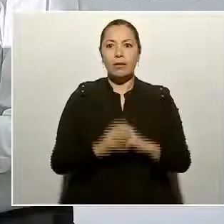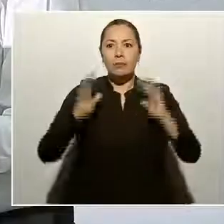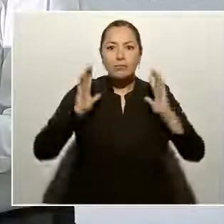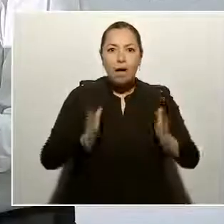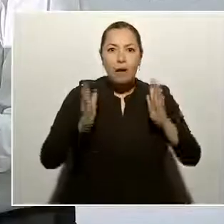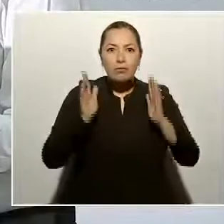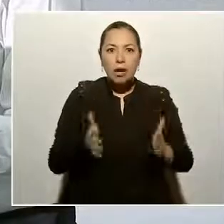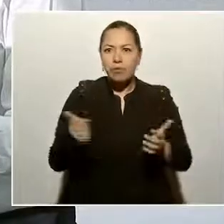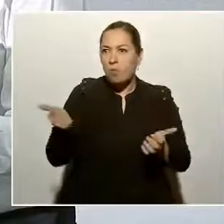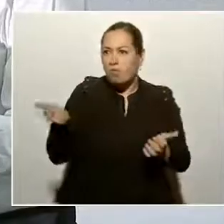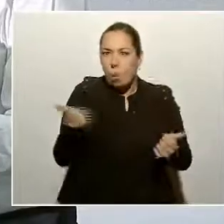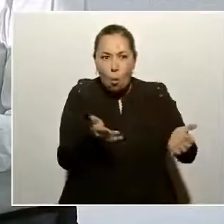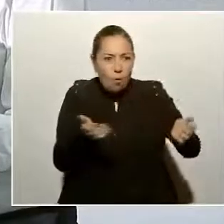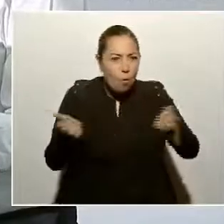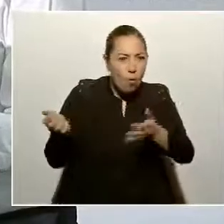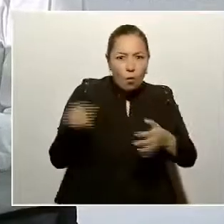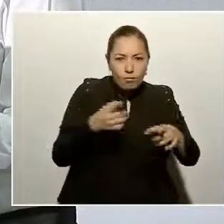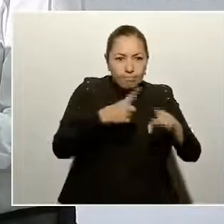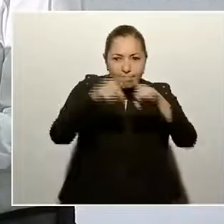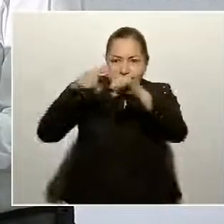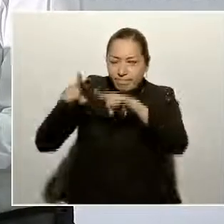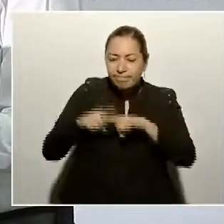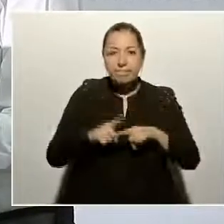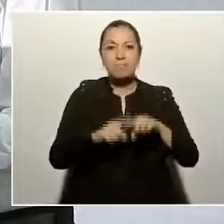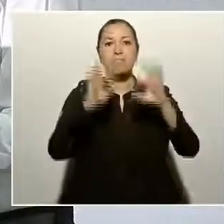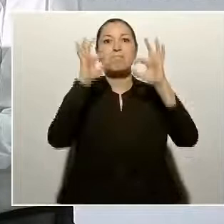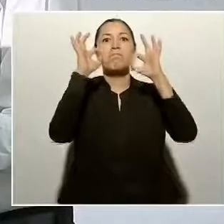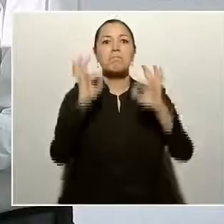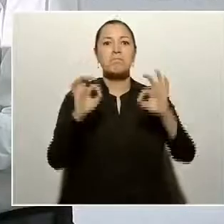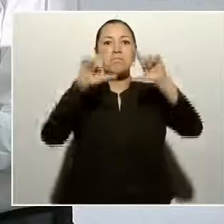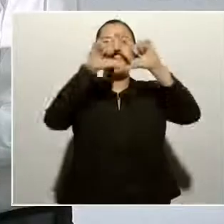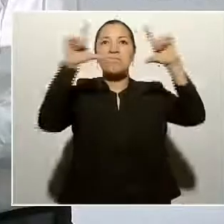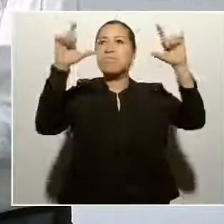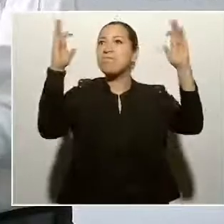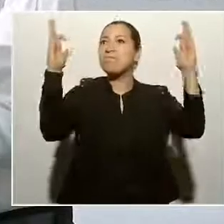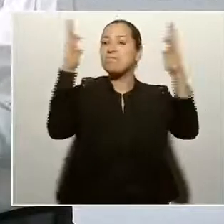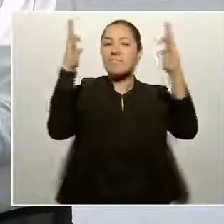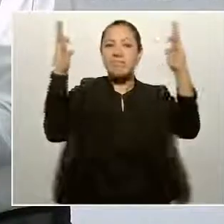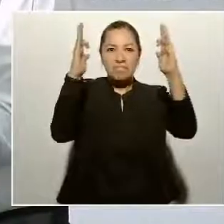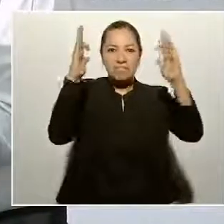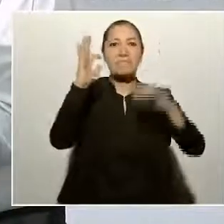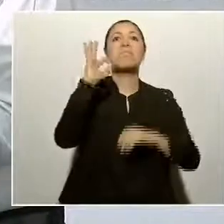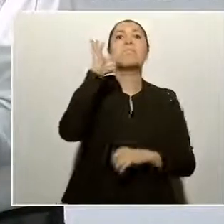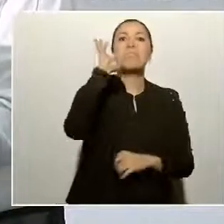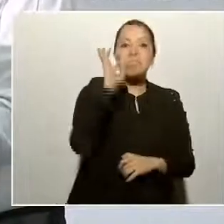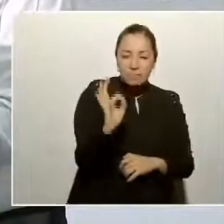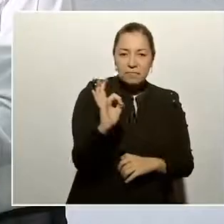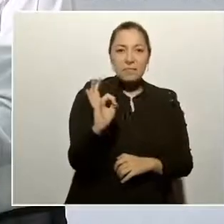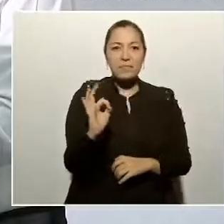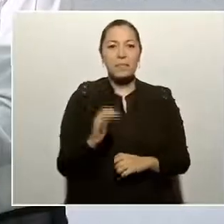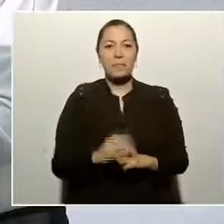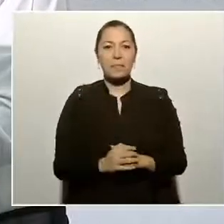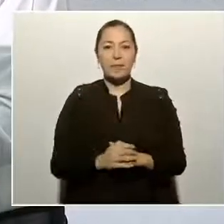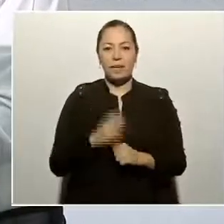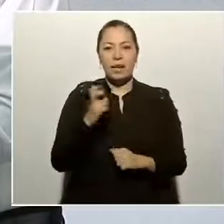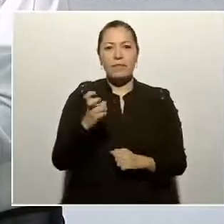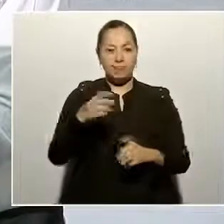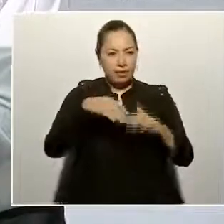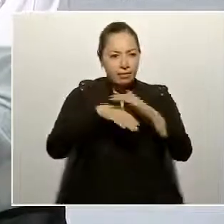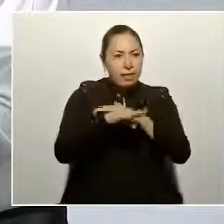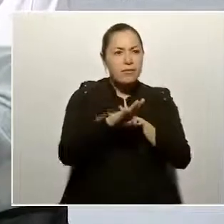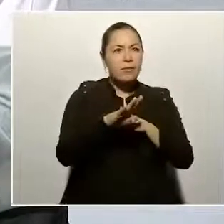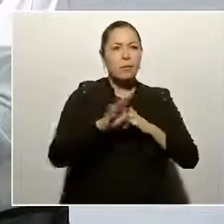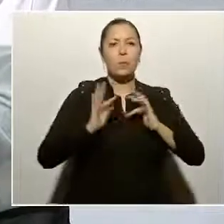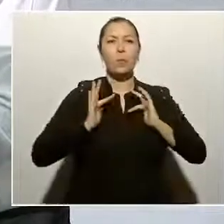estos climas, estos aires acondicionados en las aulas.